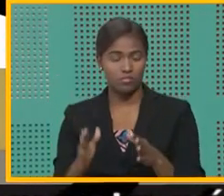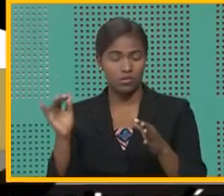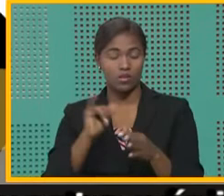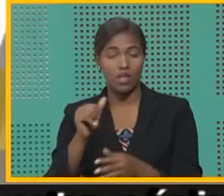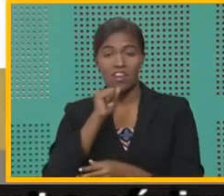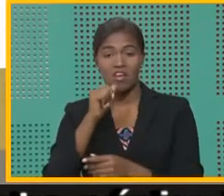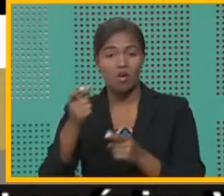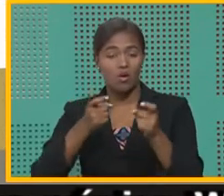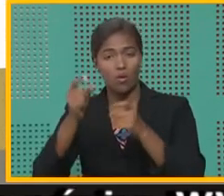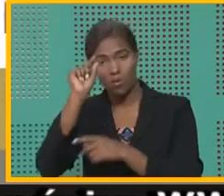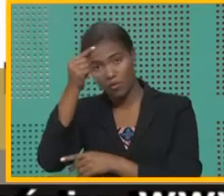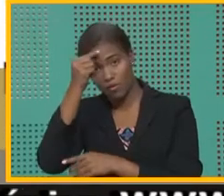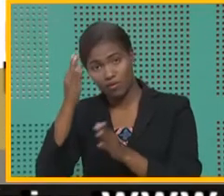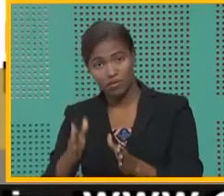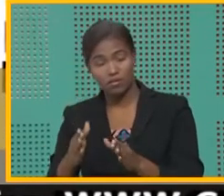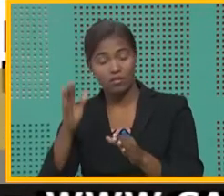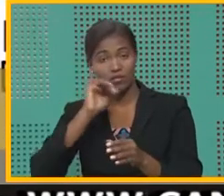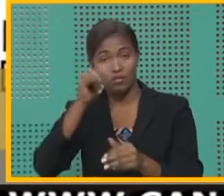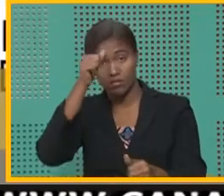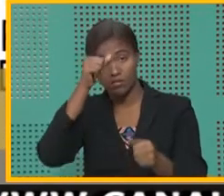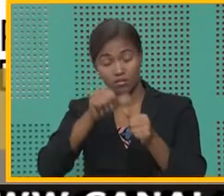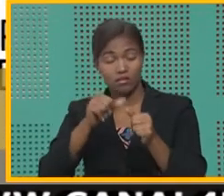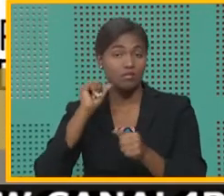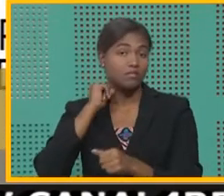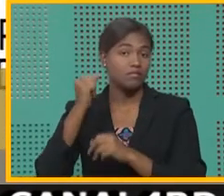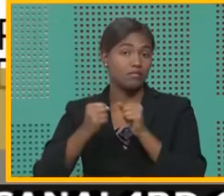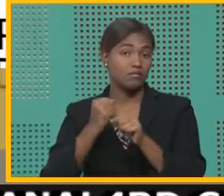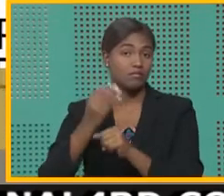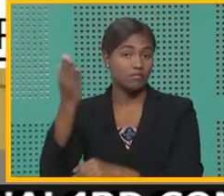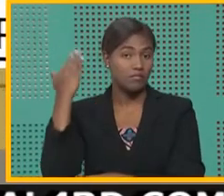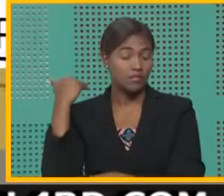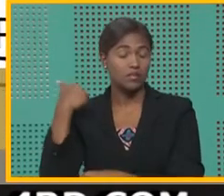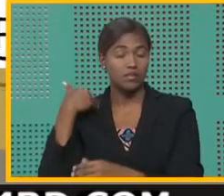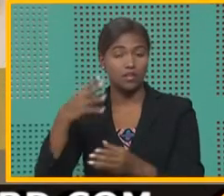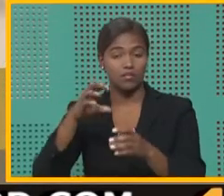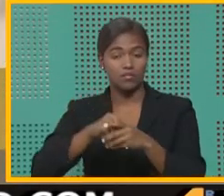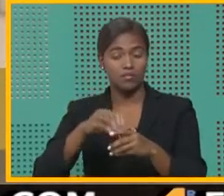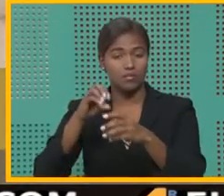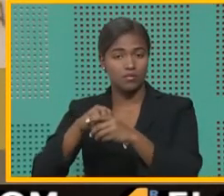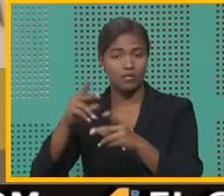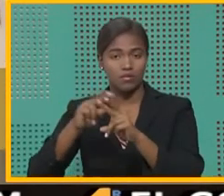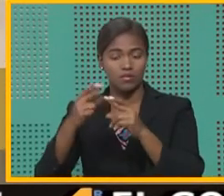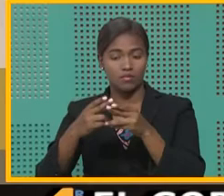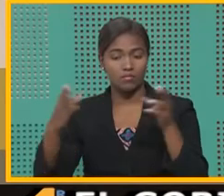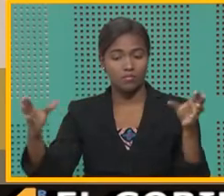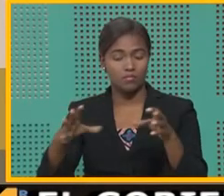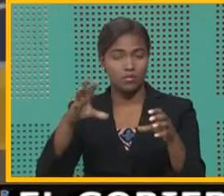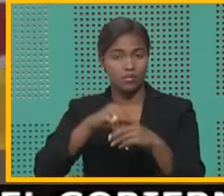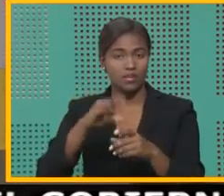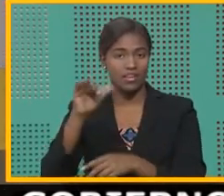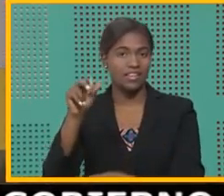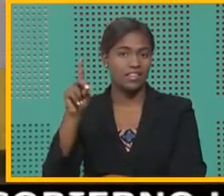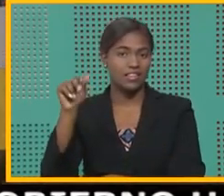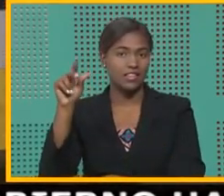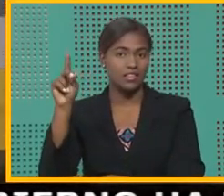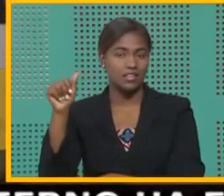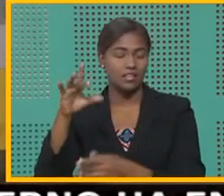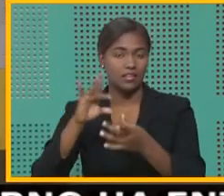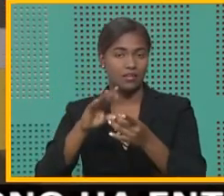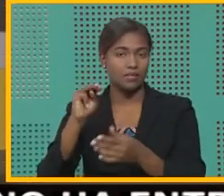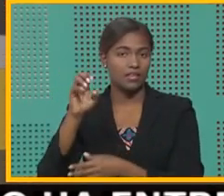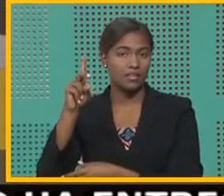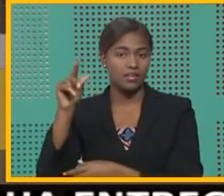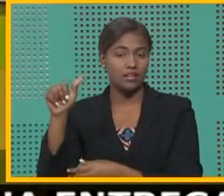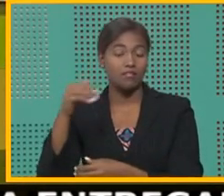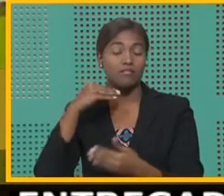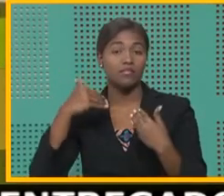y no gubernamentales. Se recuerda que en agosto pasado, tras su participación en la reunión virtual, Cándida Montilla de Medina reafirmó el